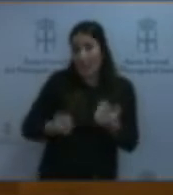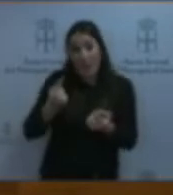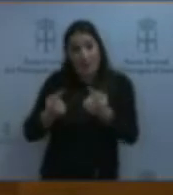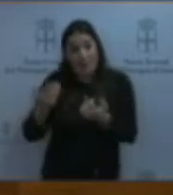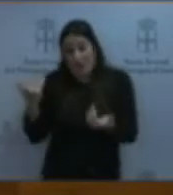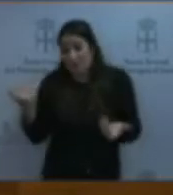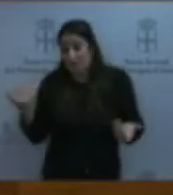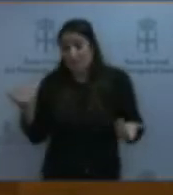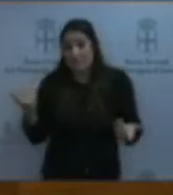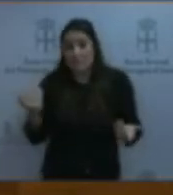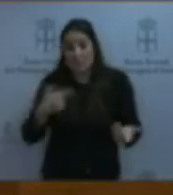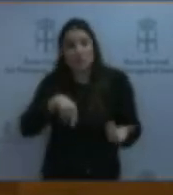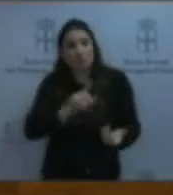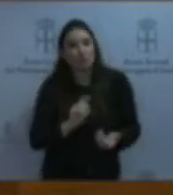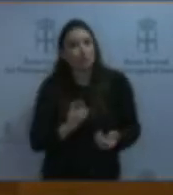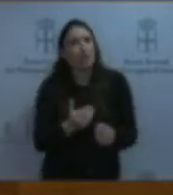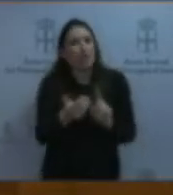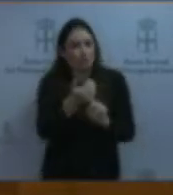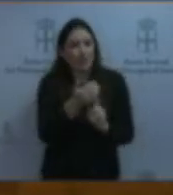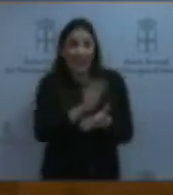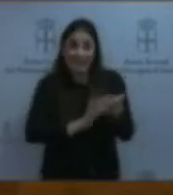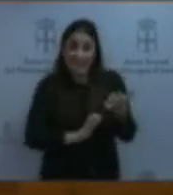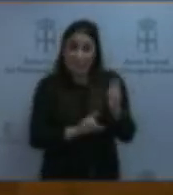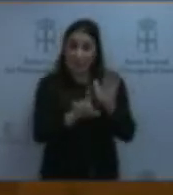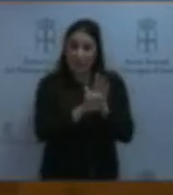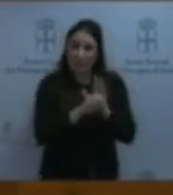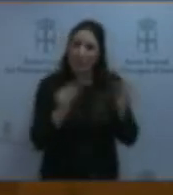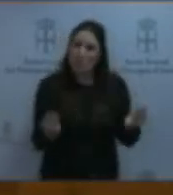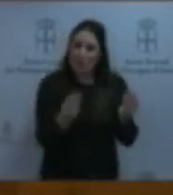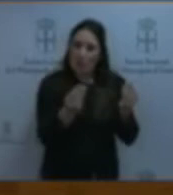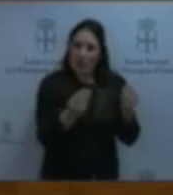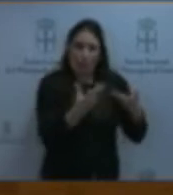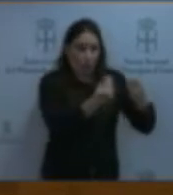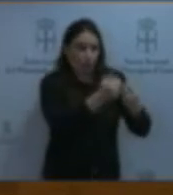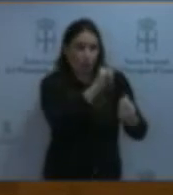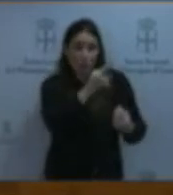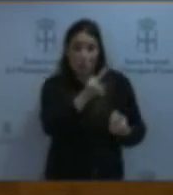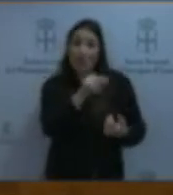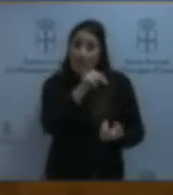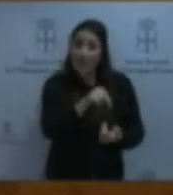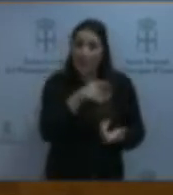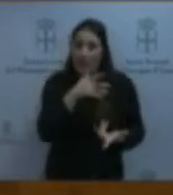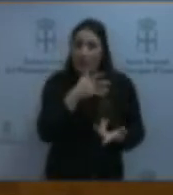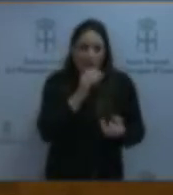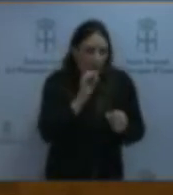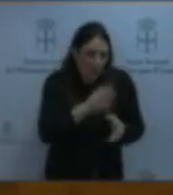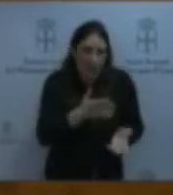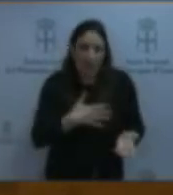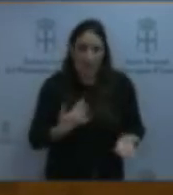logrado mejorar textos legislativos con Izquierda Unida y en esta ocasión no va a ser menos